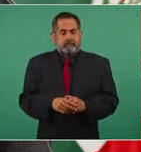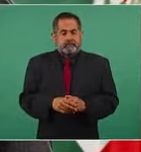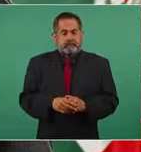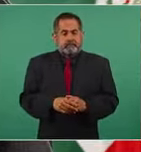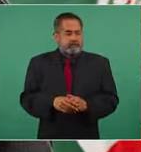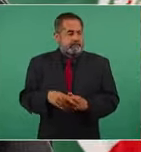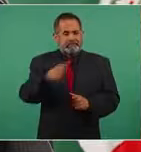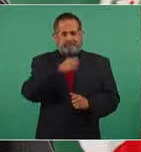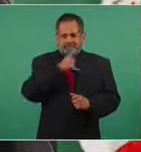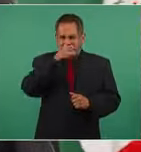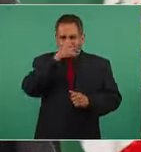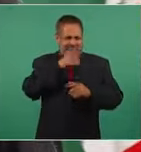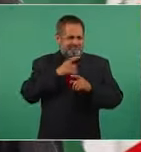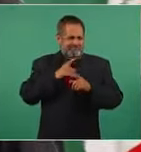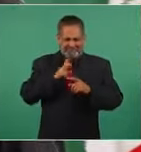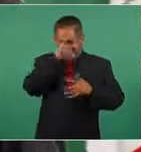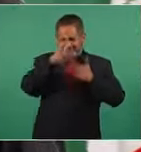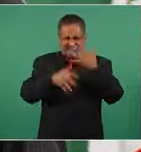recurran a la violencia.